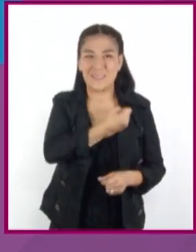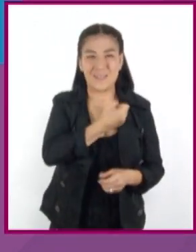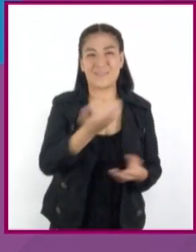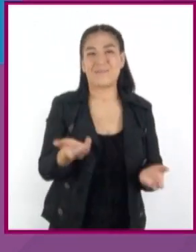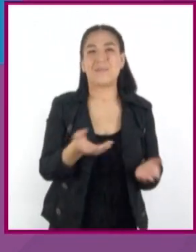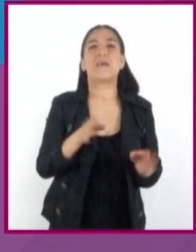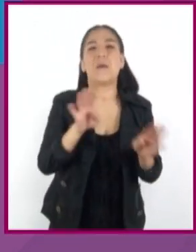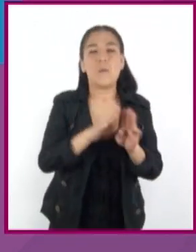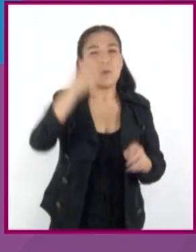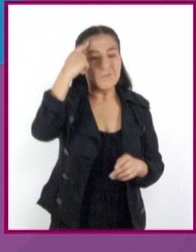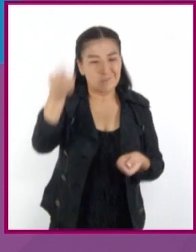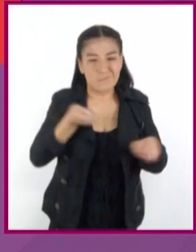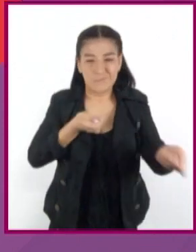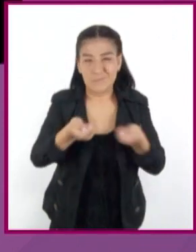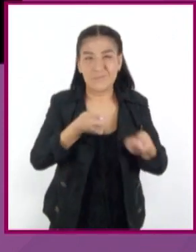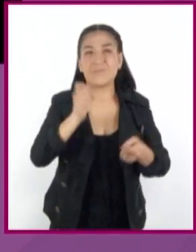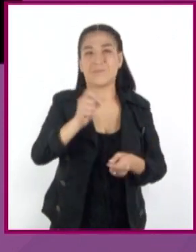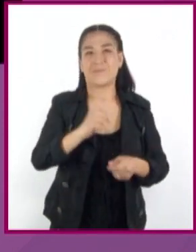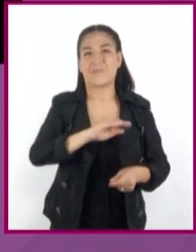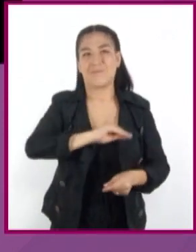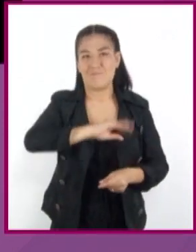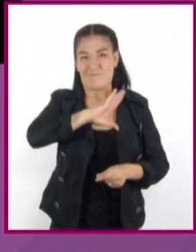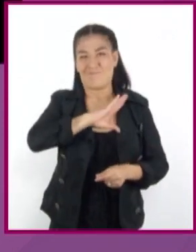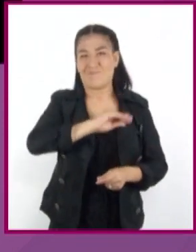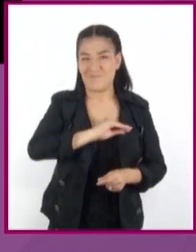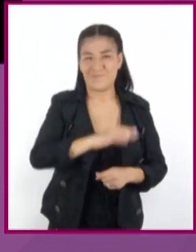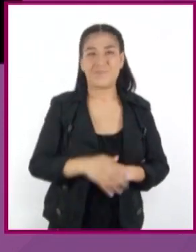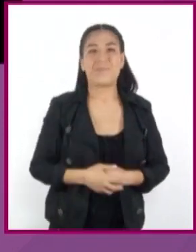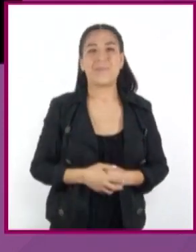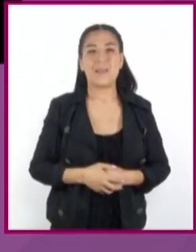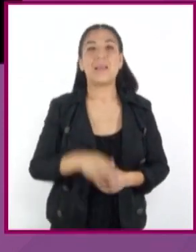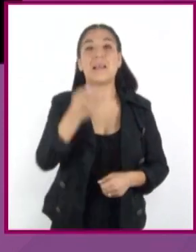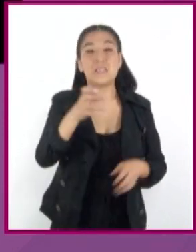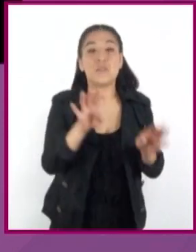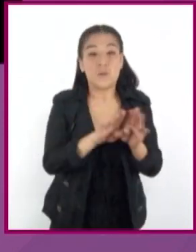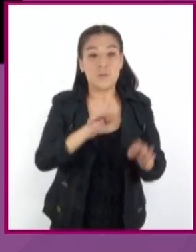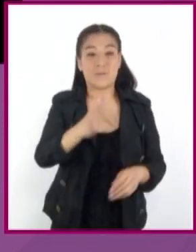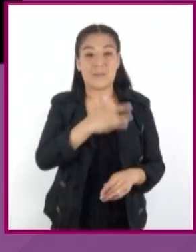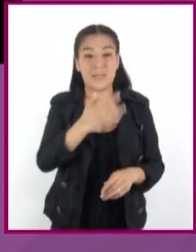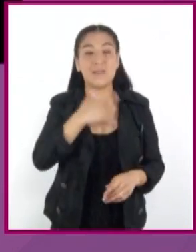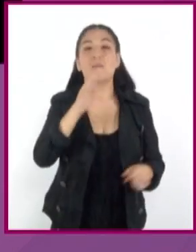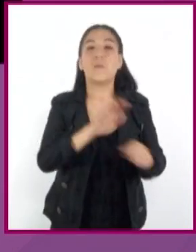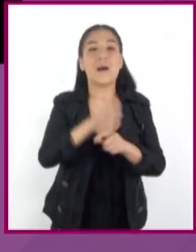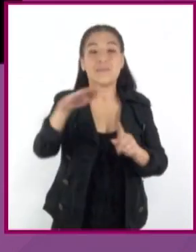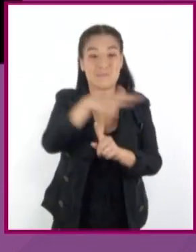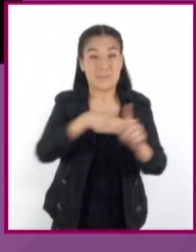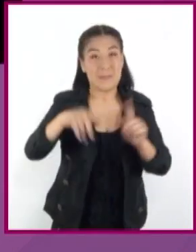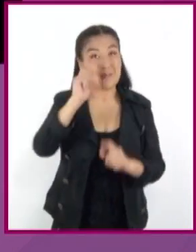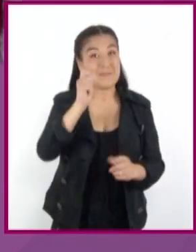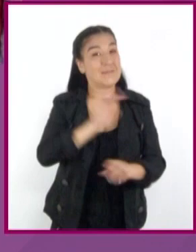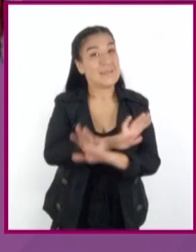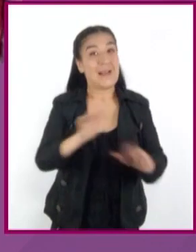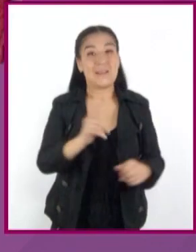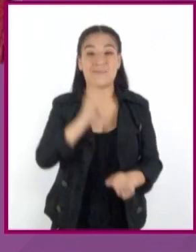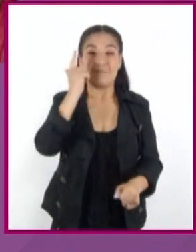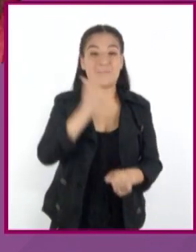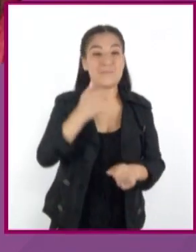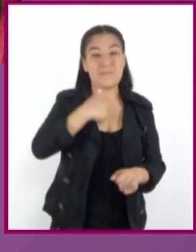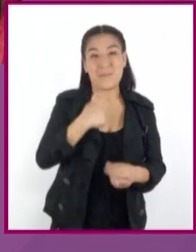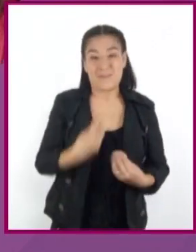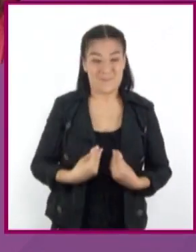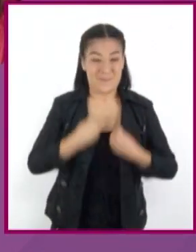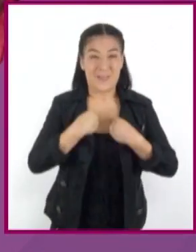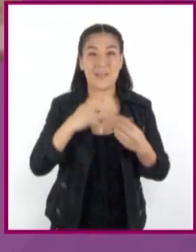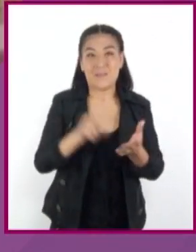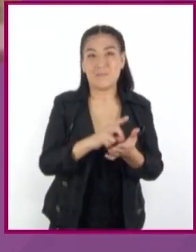manejar nuestras emociones. Vivir rodeados de factores de riesgo no determina nuestro consumo de drogas y contar con